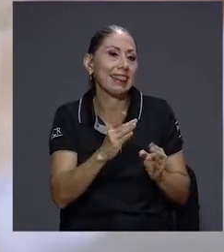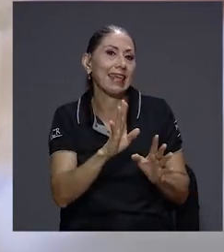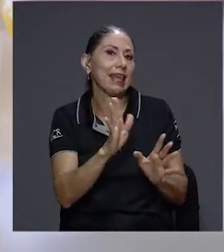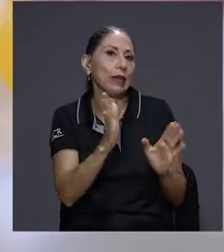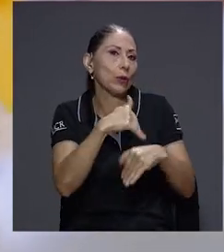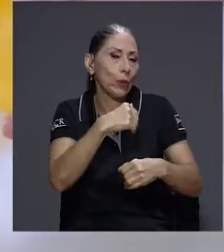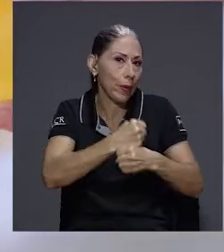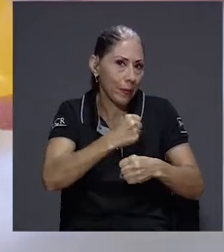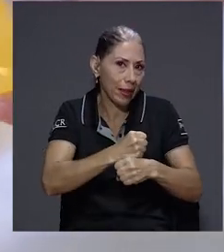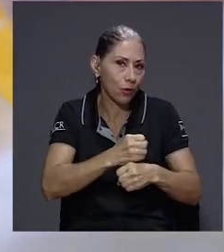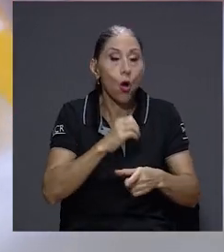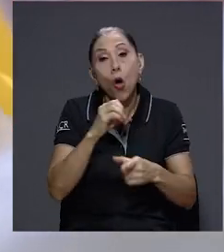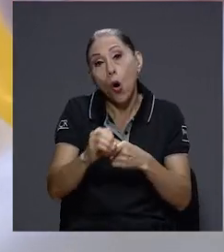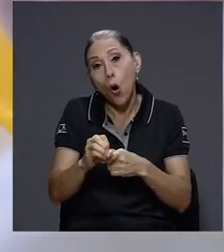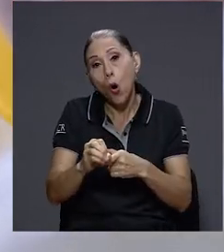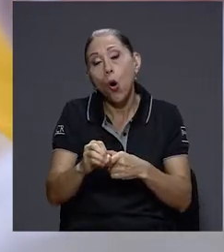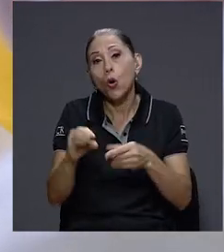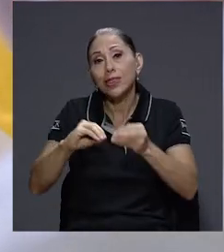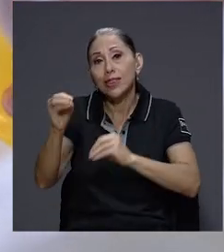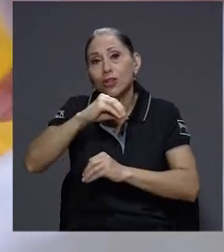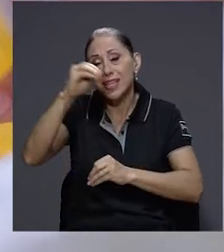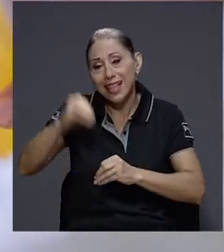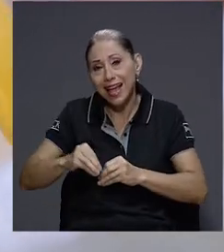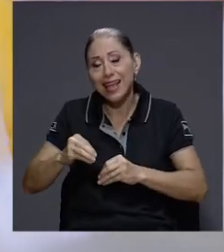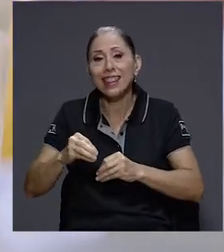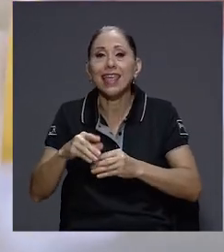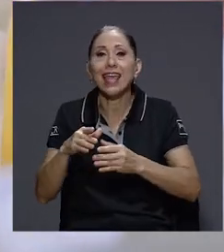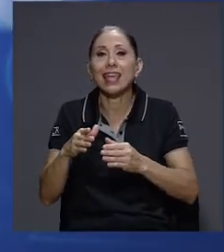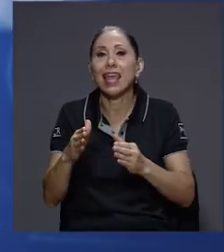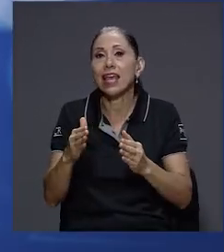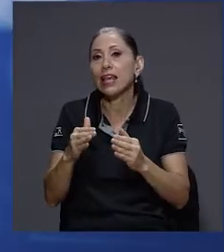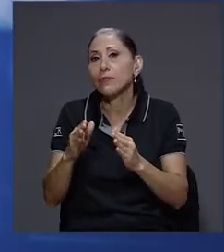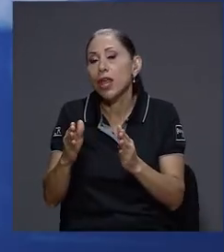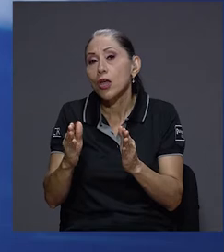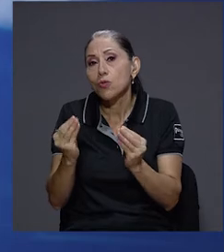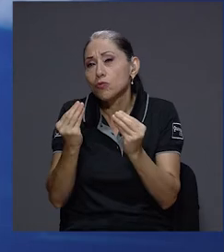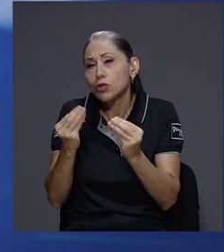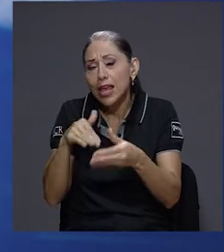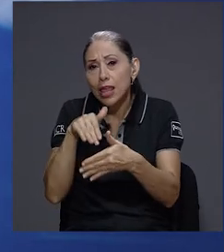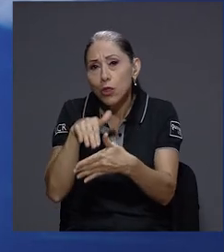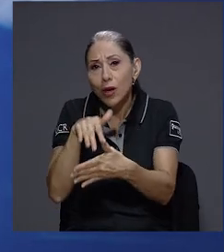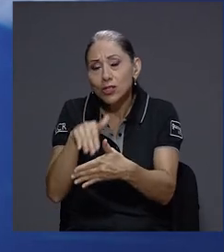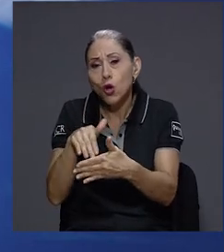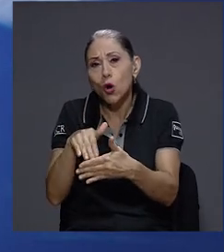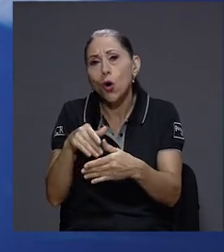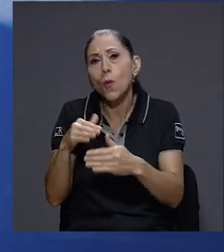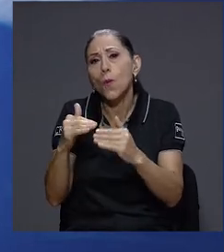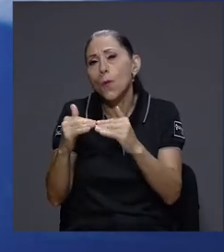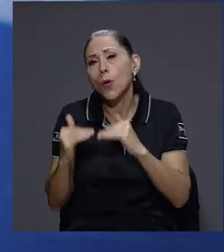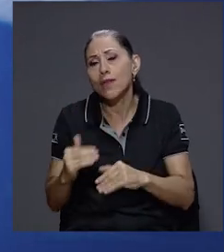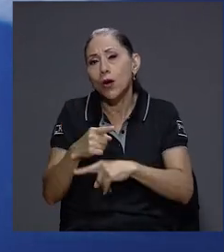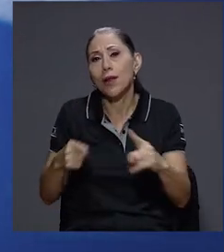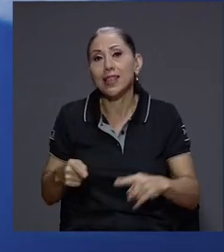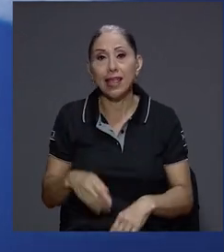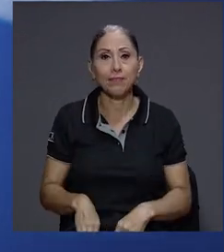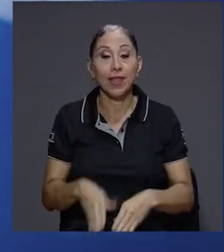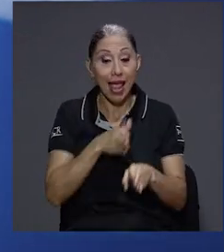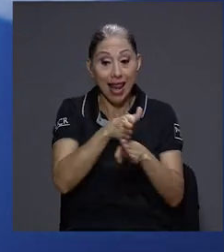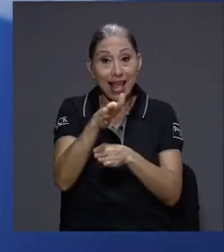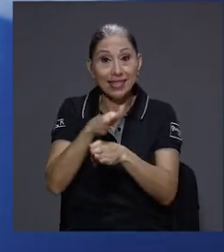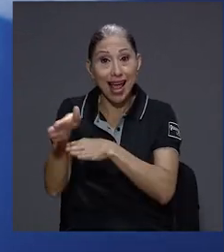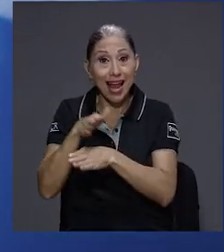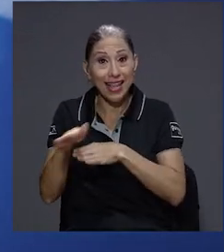una tasa de sobreeducación por debajo de la mitad. Según este análisis, las disciplinas que presentan estas características son aquellas